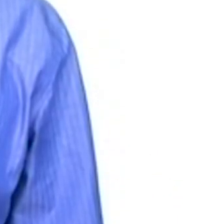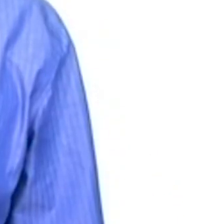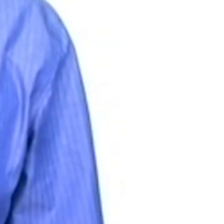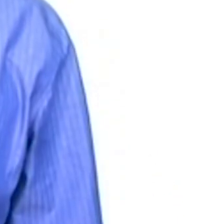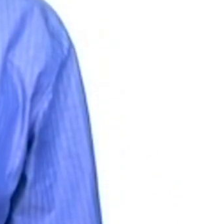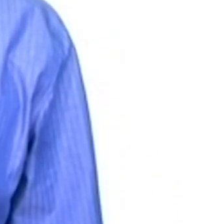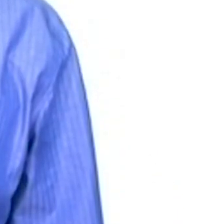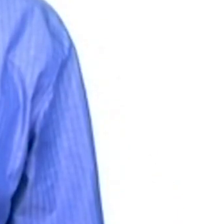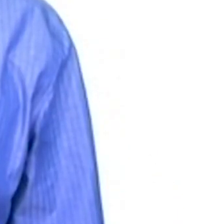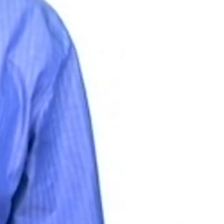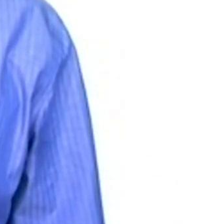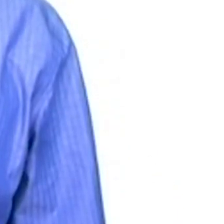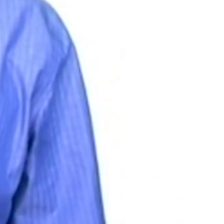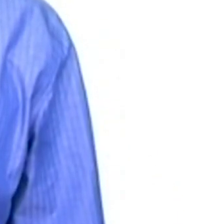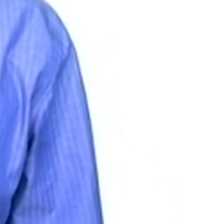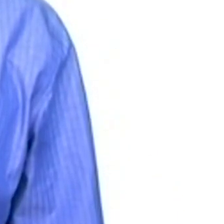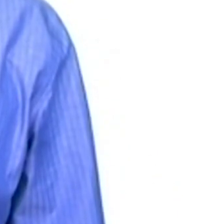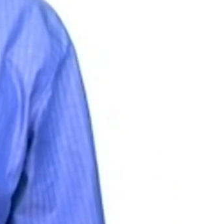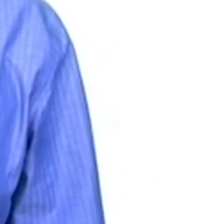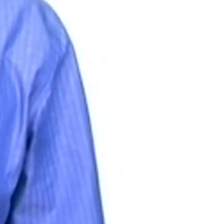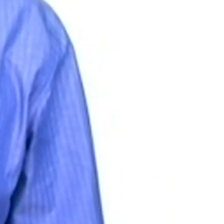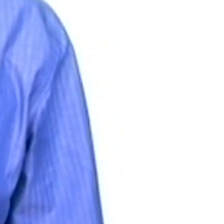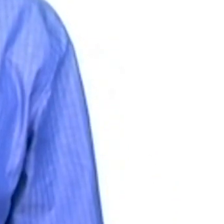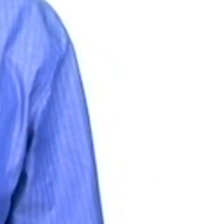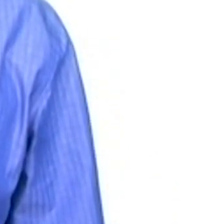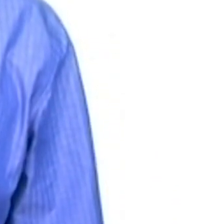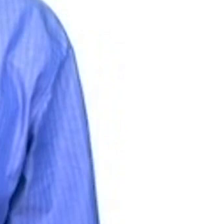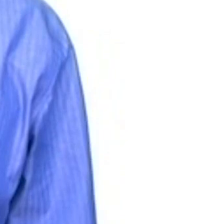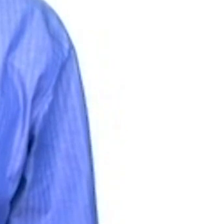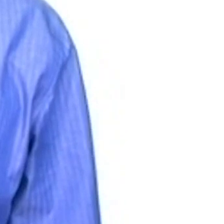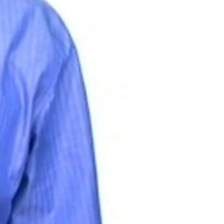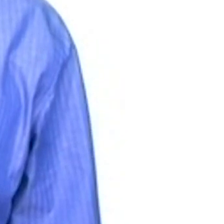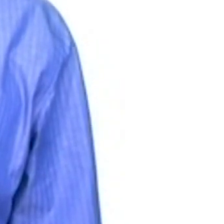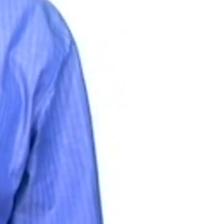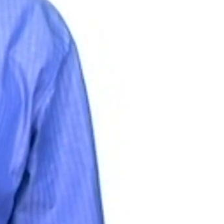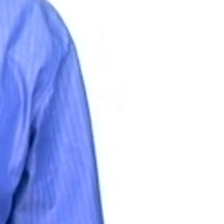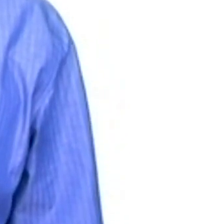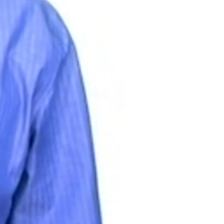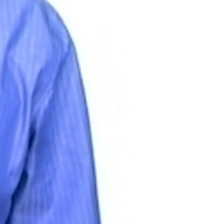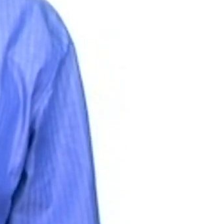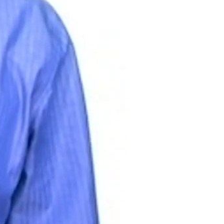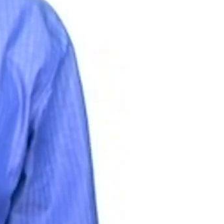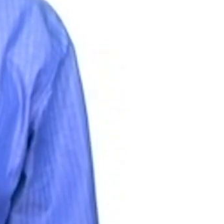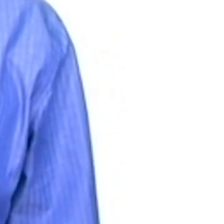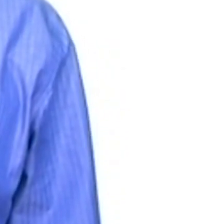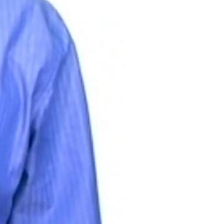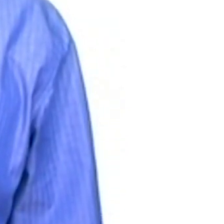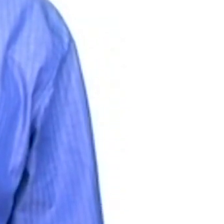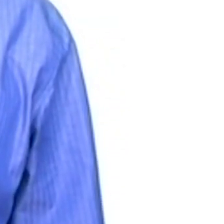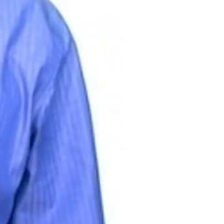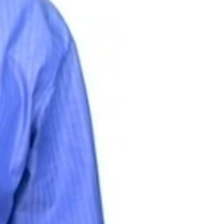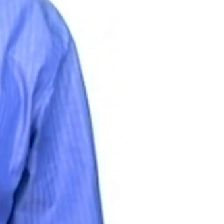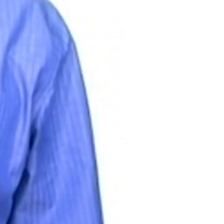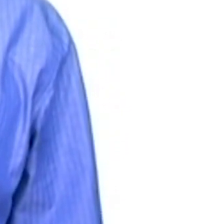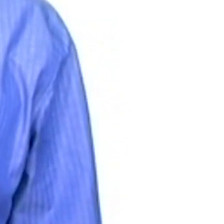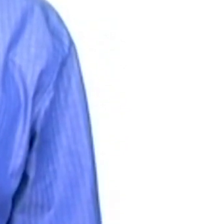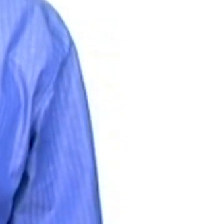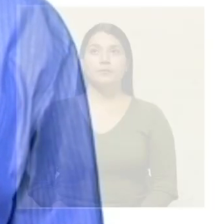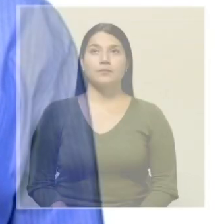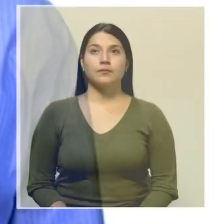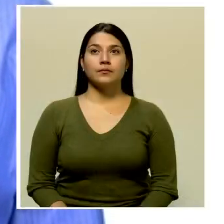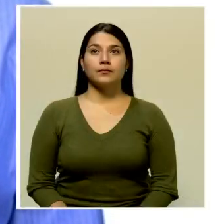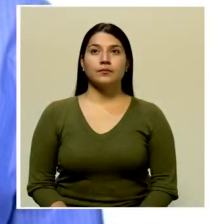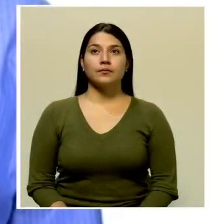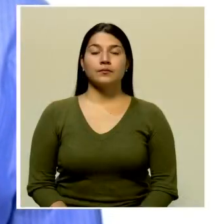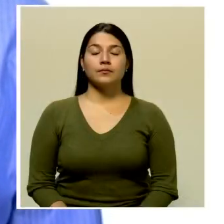Establezca las diferentes opciones o escenarios que les gustaría llegar. Puede utilizar un enfoque realista, un